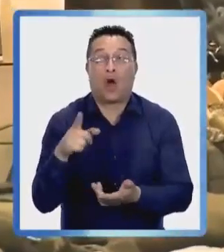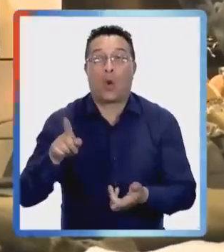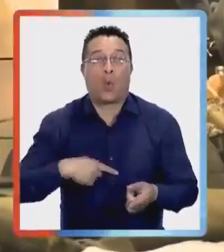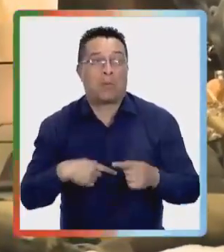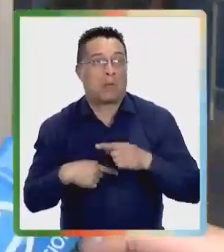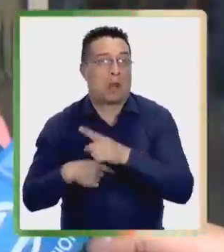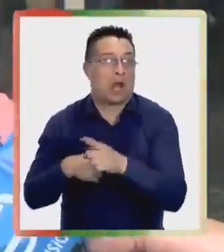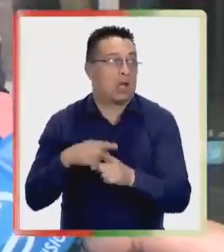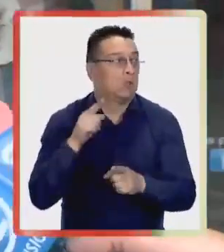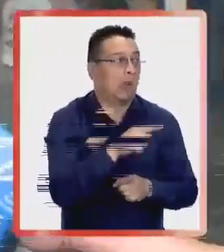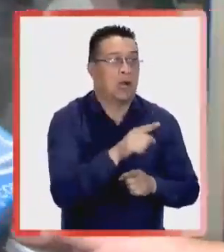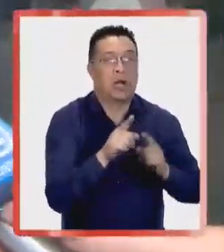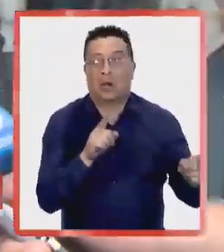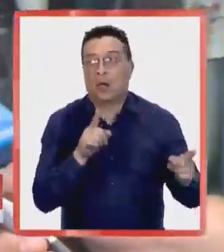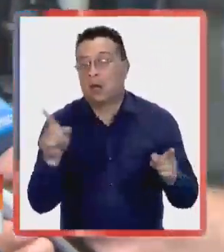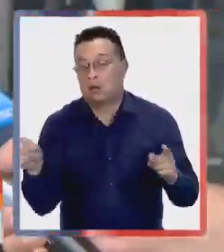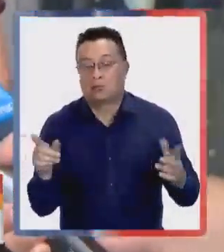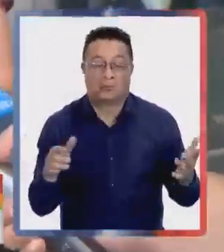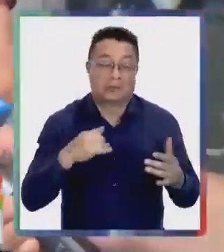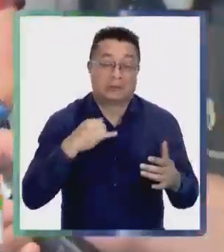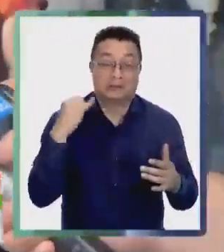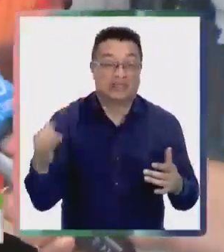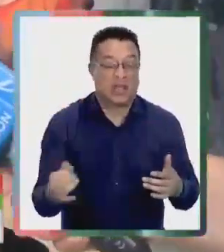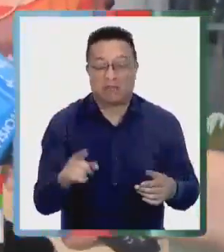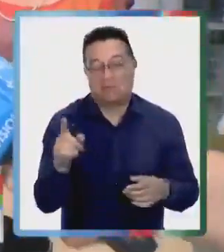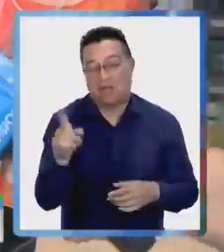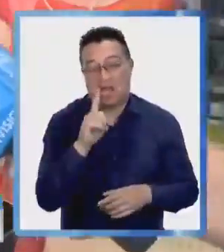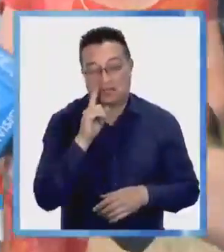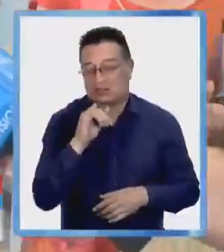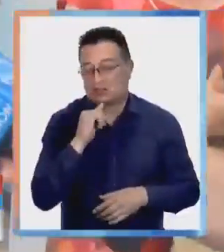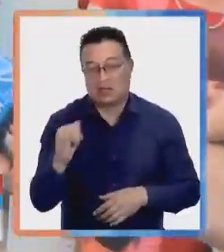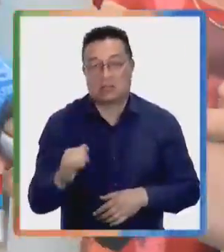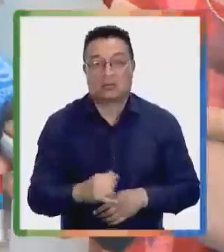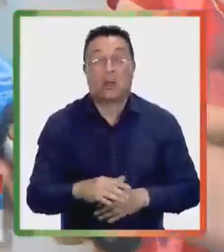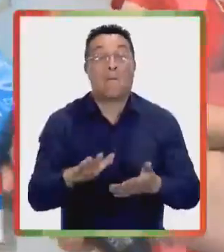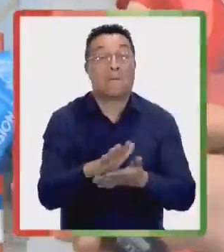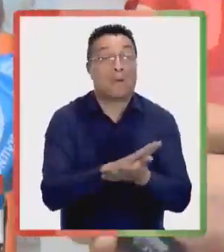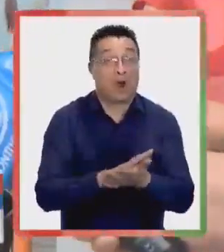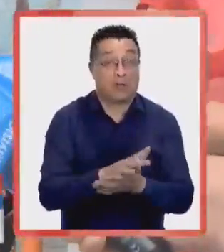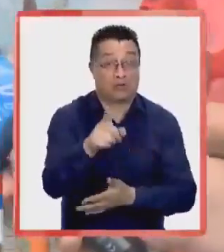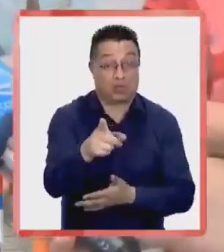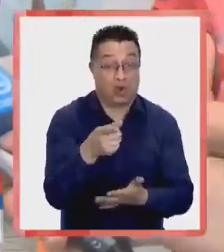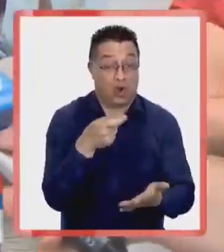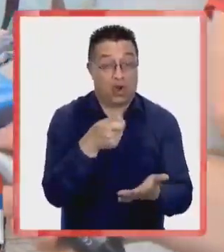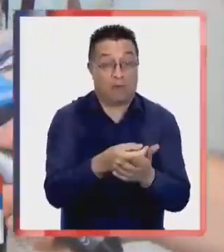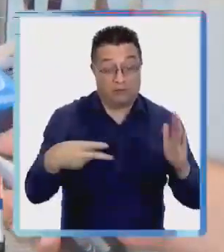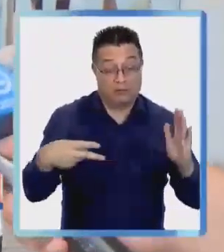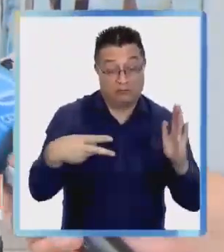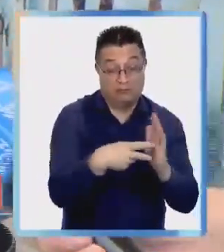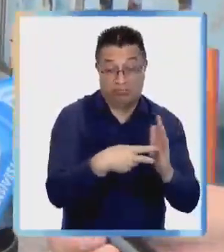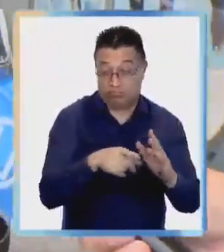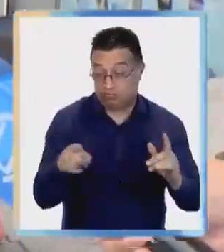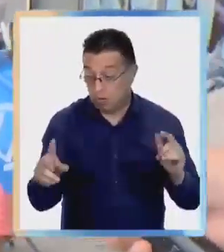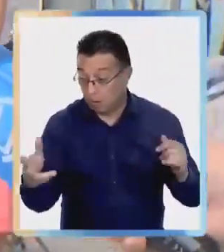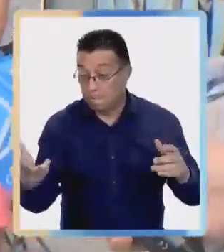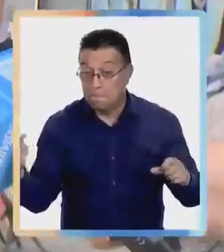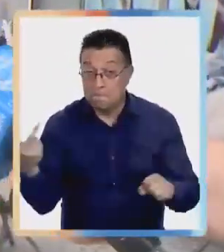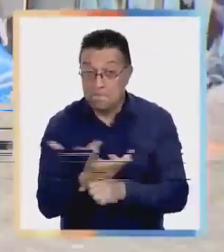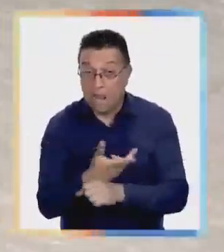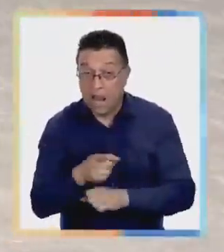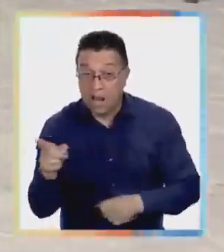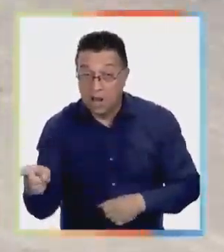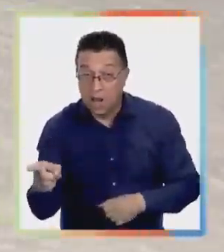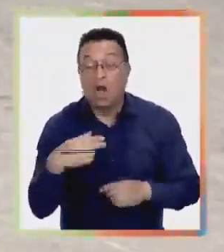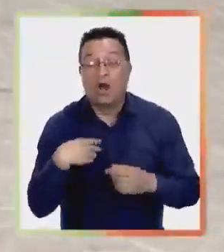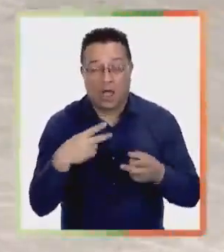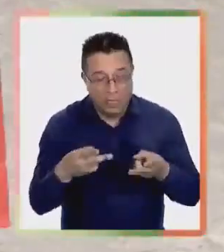obligación. Siempre cuando uno va a hacer un reclamo, tira la pelota para un lado y para otro. Eso, generalmente hacen eso.